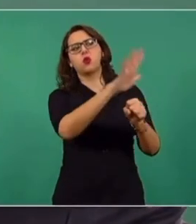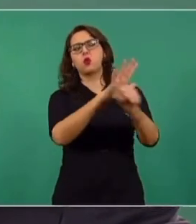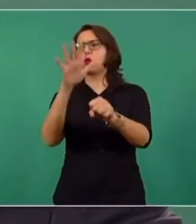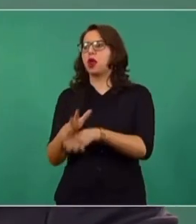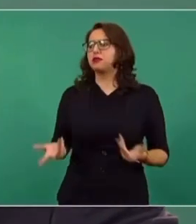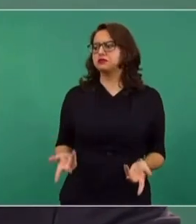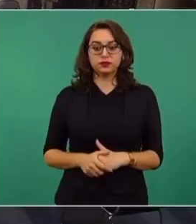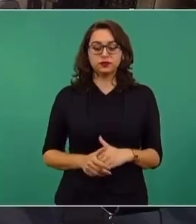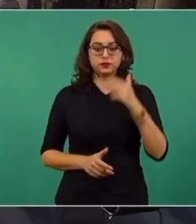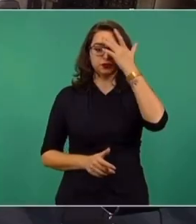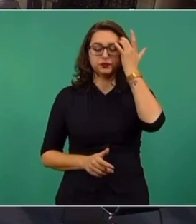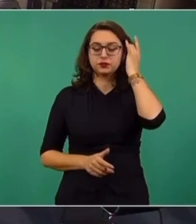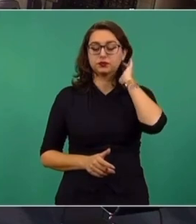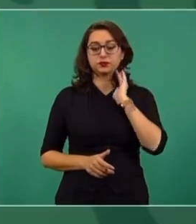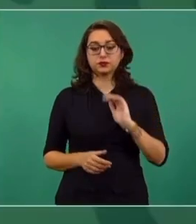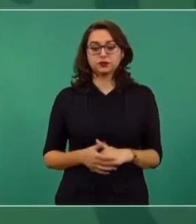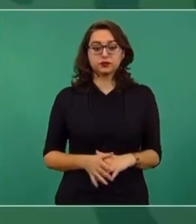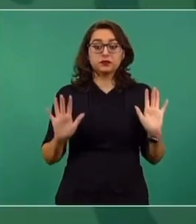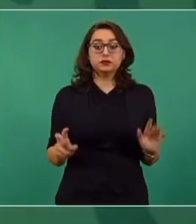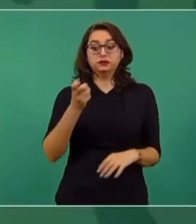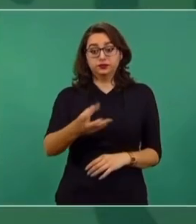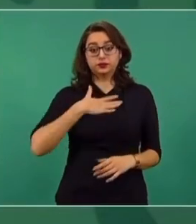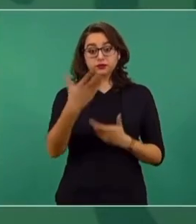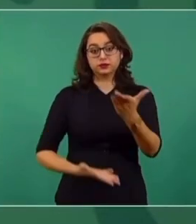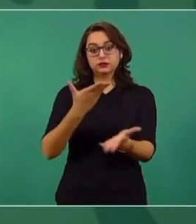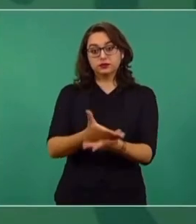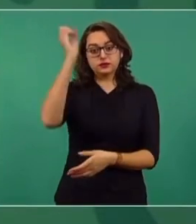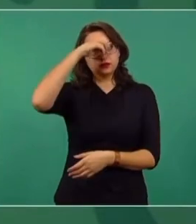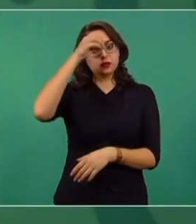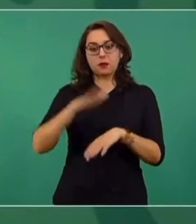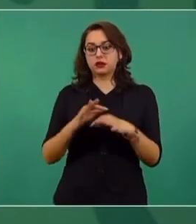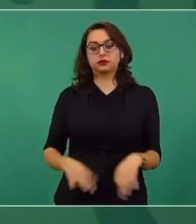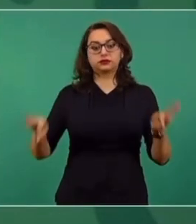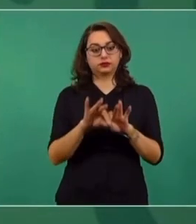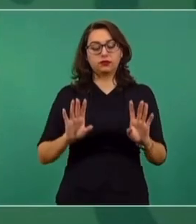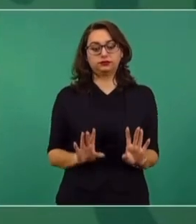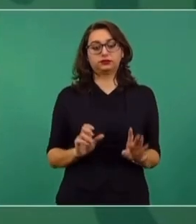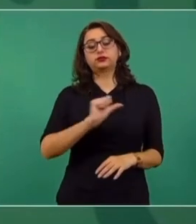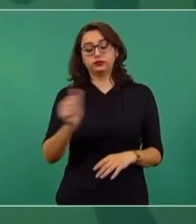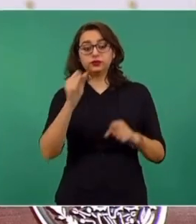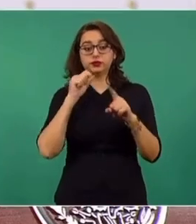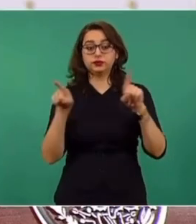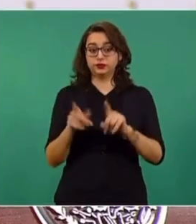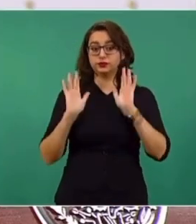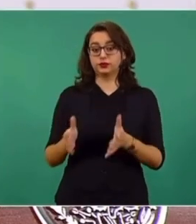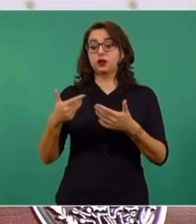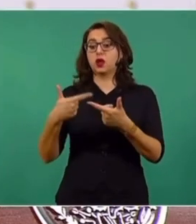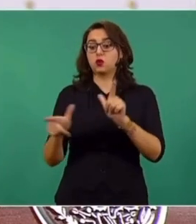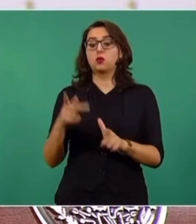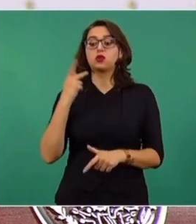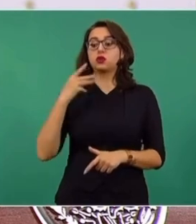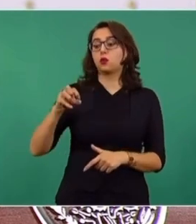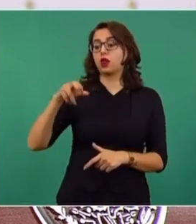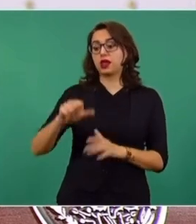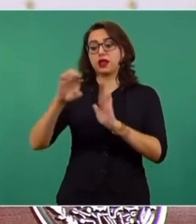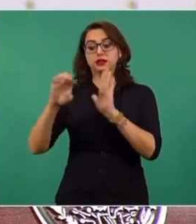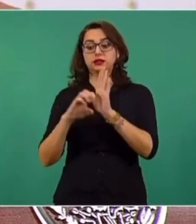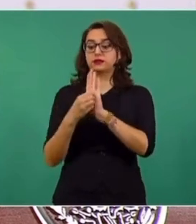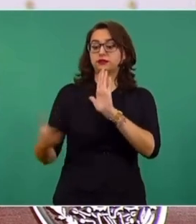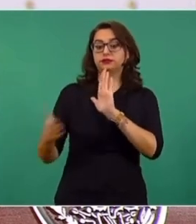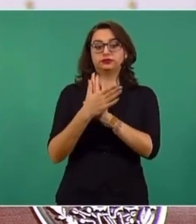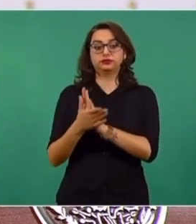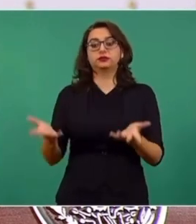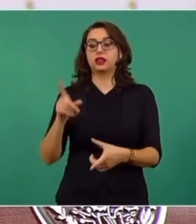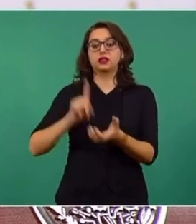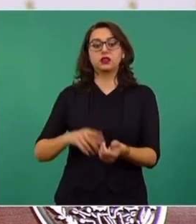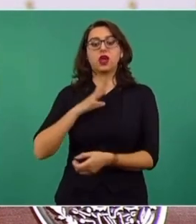Y se resuelve el problema. Es el método que yo considero más conveniente. Lo otro que logramos también que esté en estatuto y que evitó mucho conflicto es el de